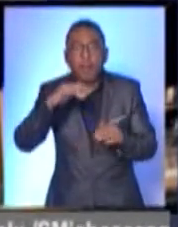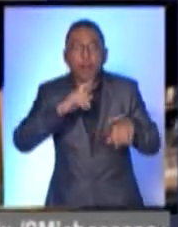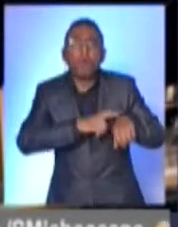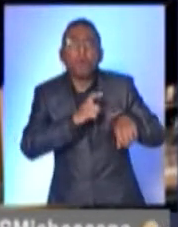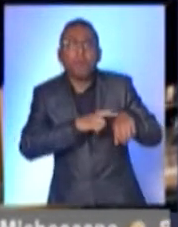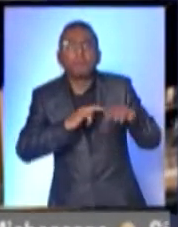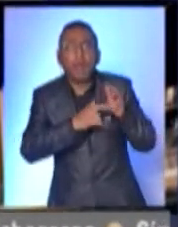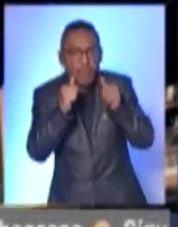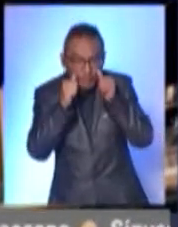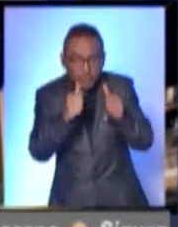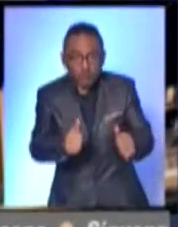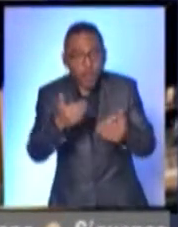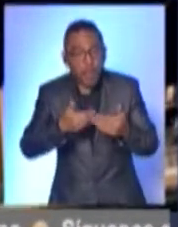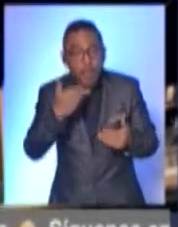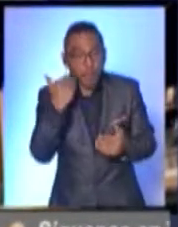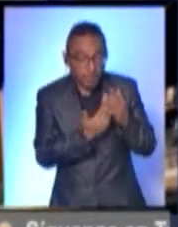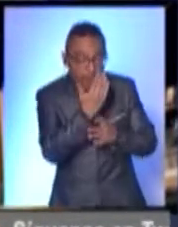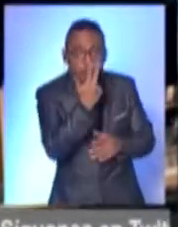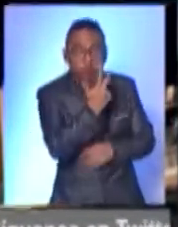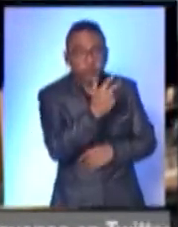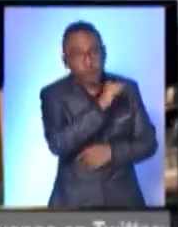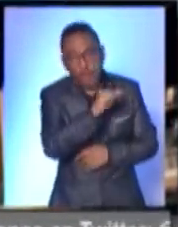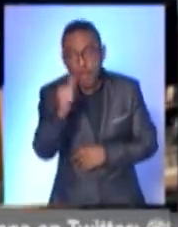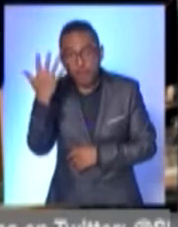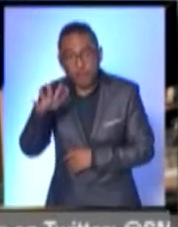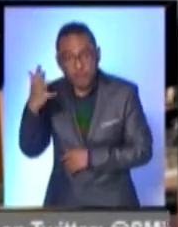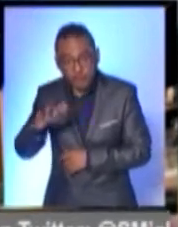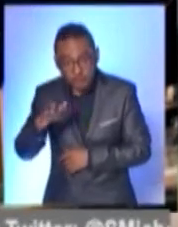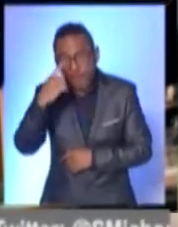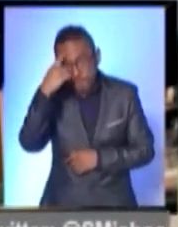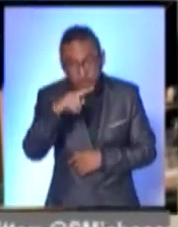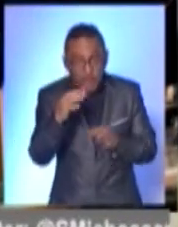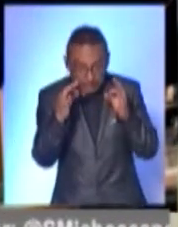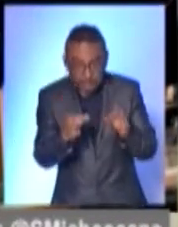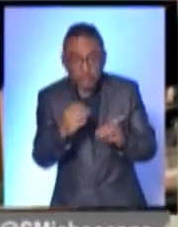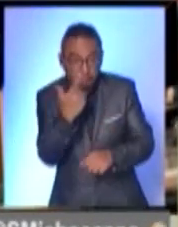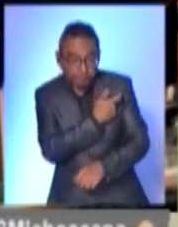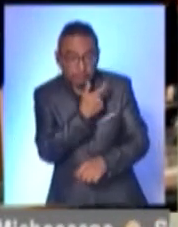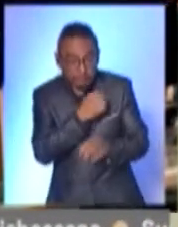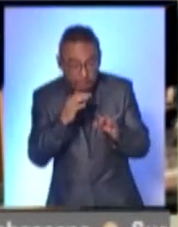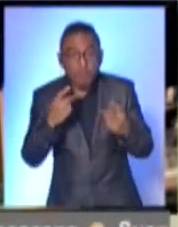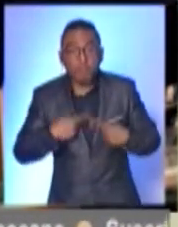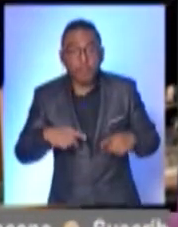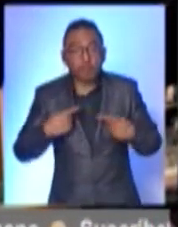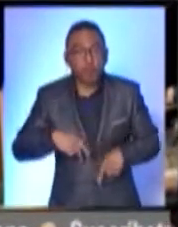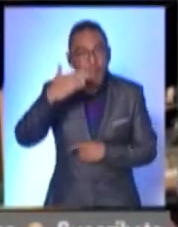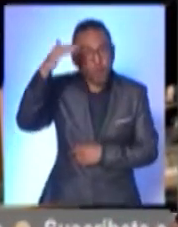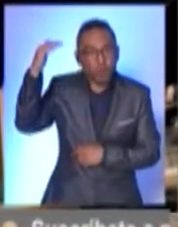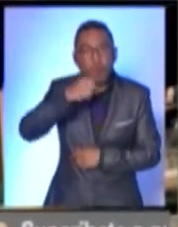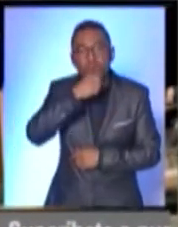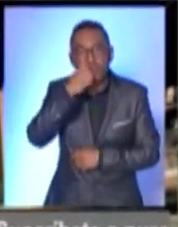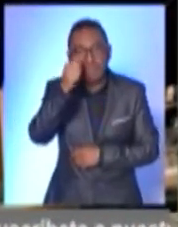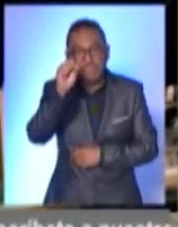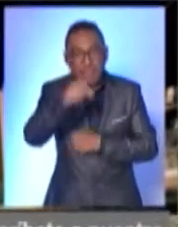adultos mayores previamente citados de 8 a 10 de la mañana, con la finalidad de garantizar el biológico a todas las personas mayores de 60 años, también